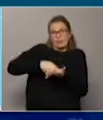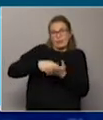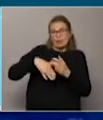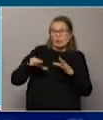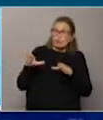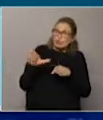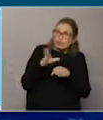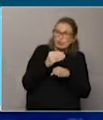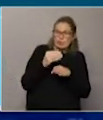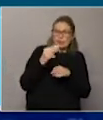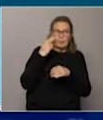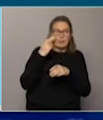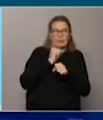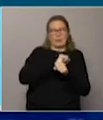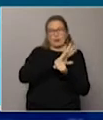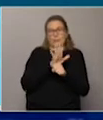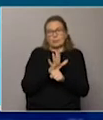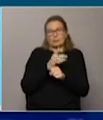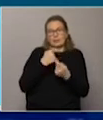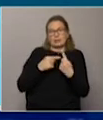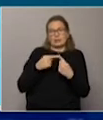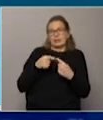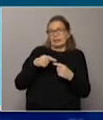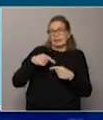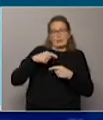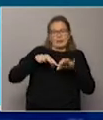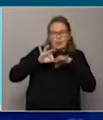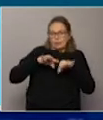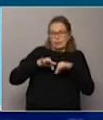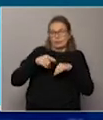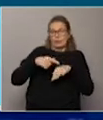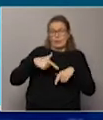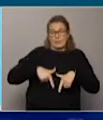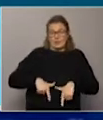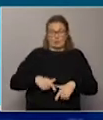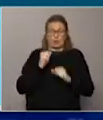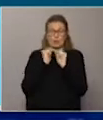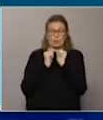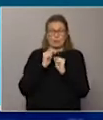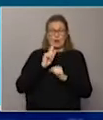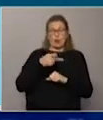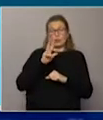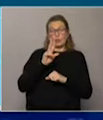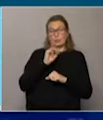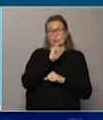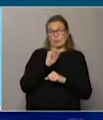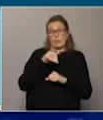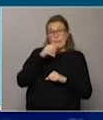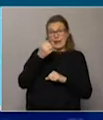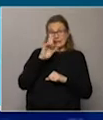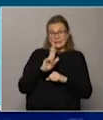acrecentaron en el marco de la pandemia, sin pasar por esta instancia de negociación. De hecho, su ministro de Economía, Martín Guzmán, era justamente un